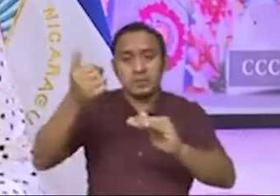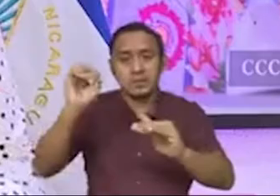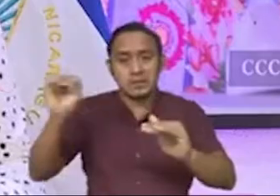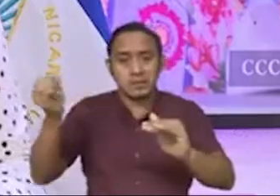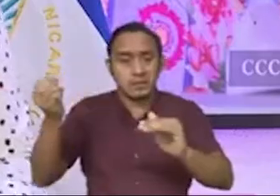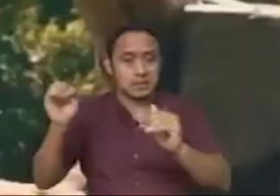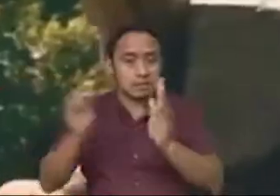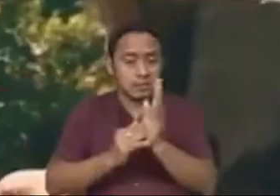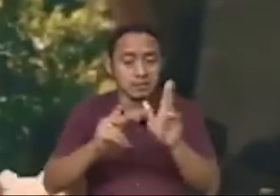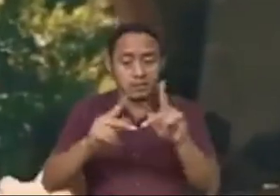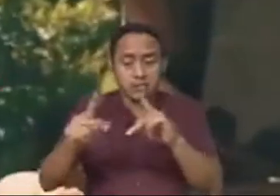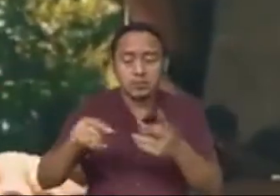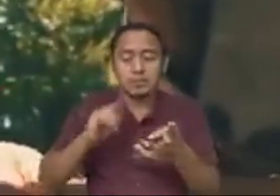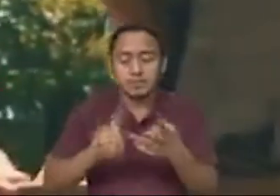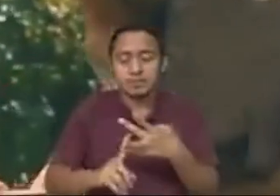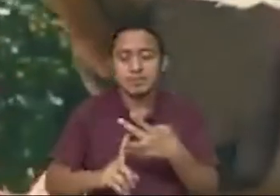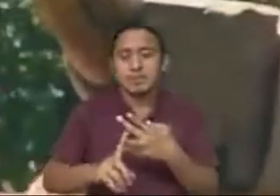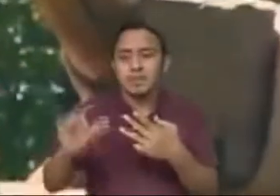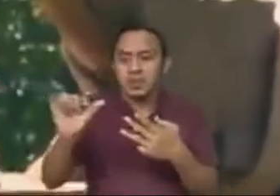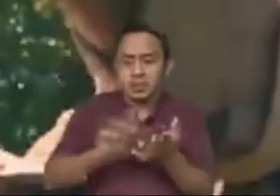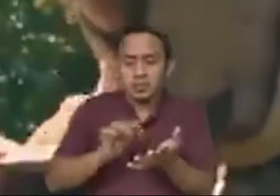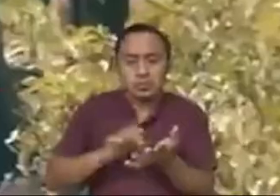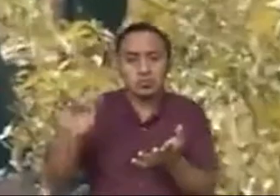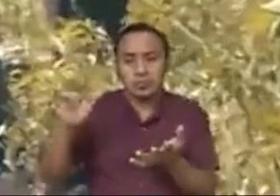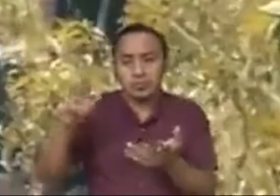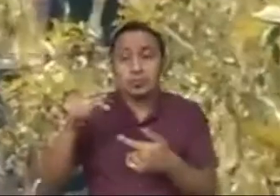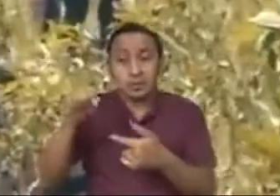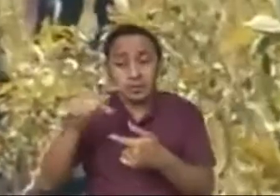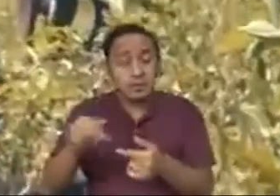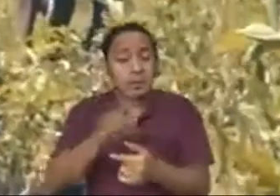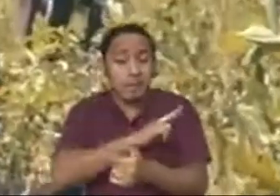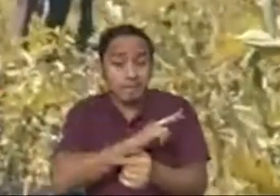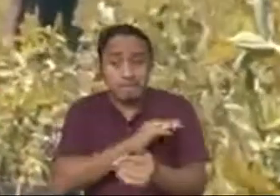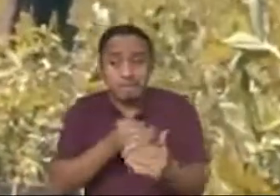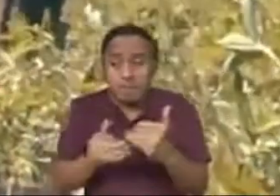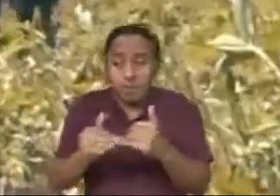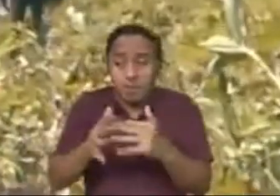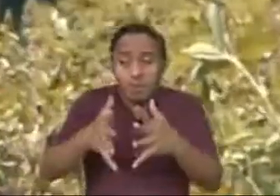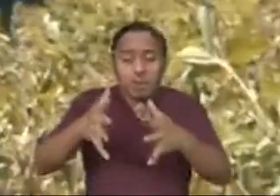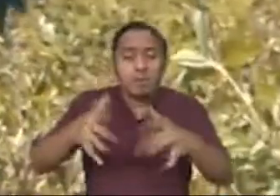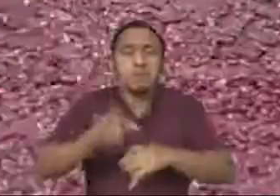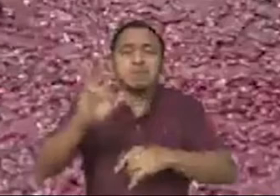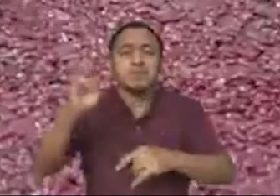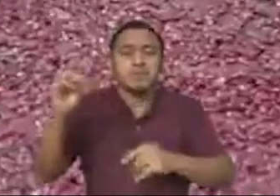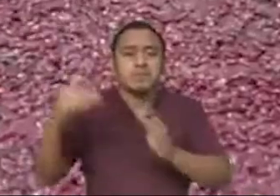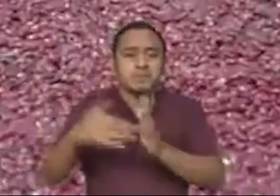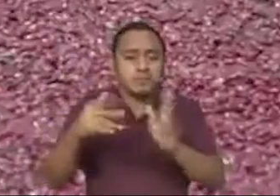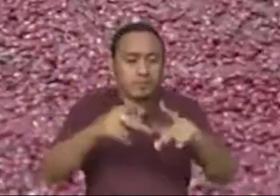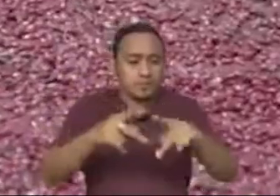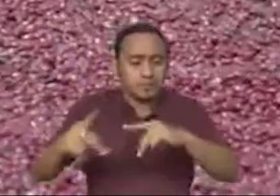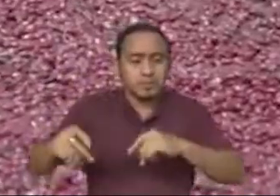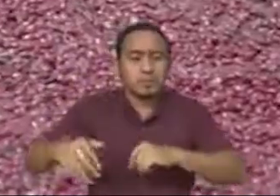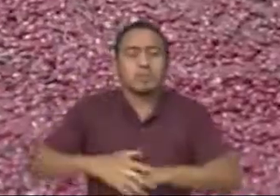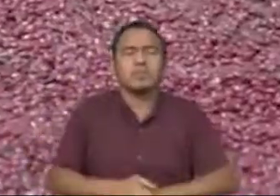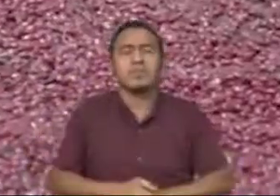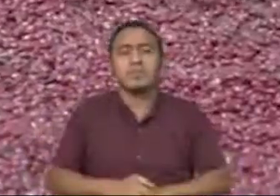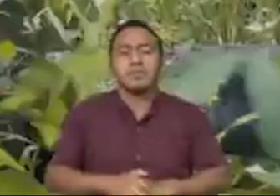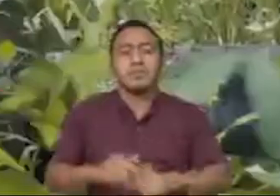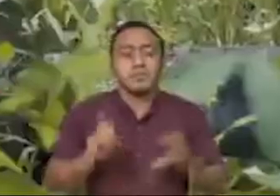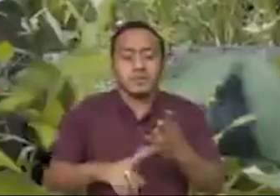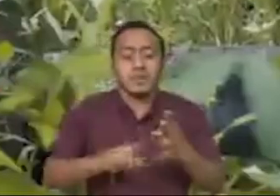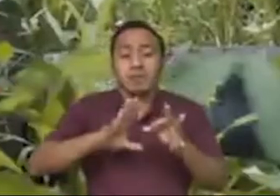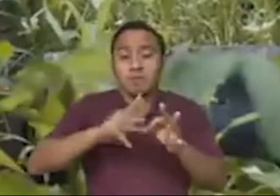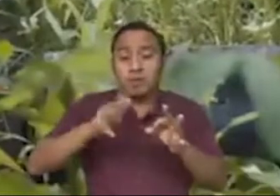protagonistas. En granos básicos, que sabemos el potencial de nuestros productores, más de 30 mil protagonistas. En